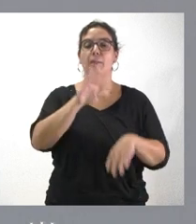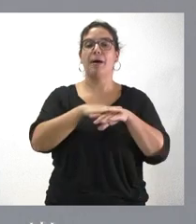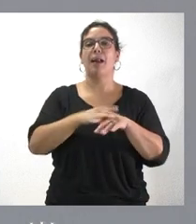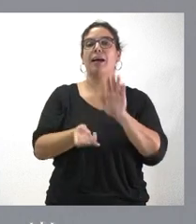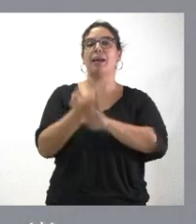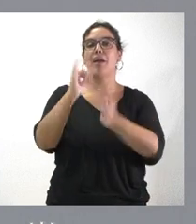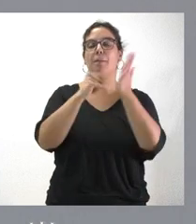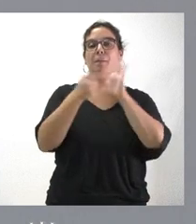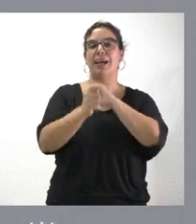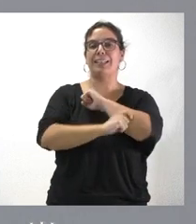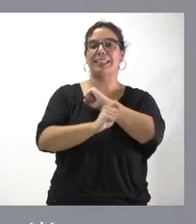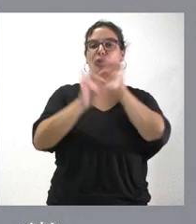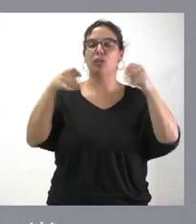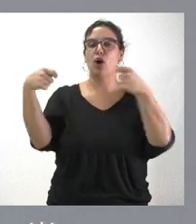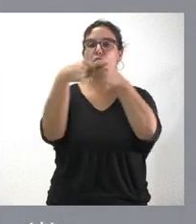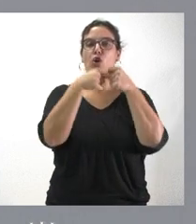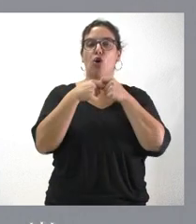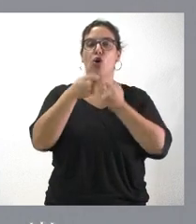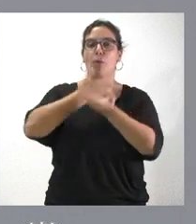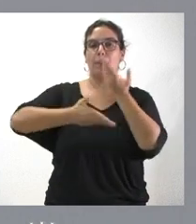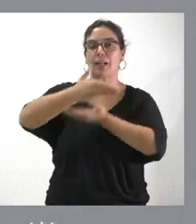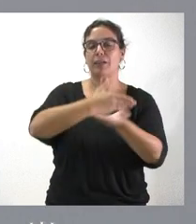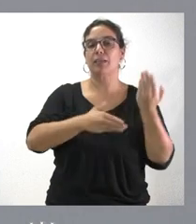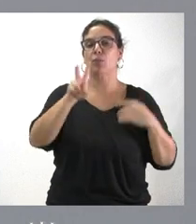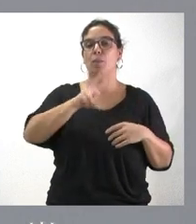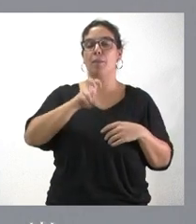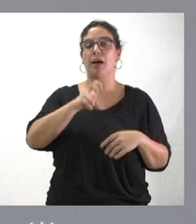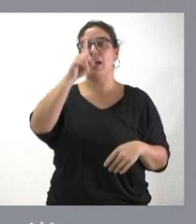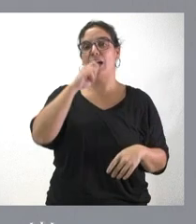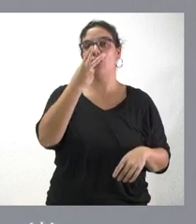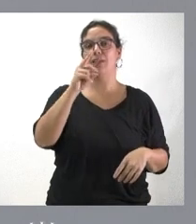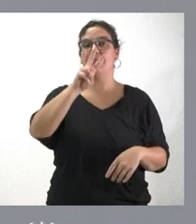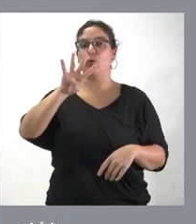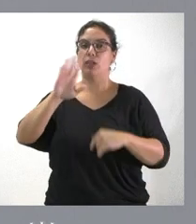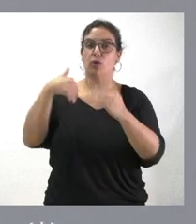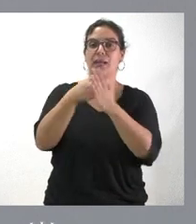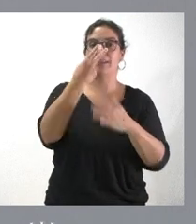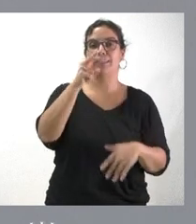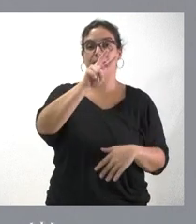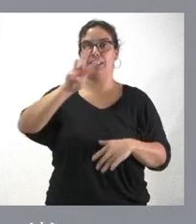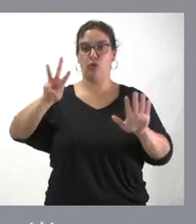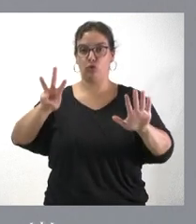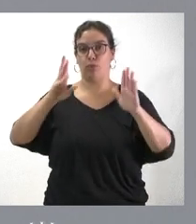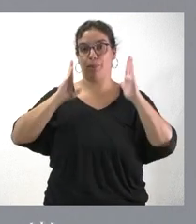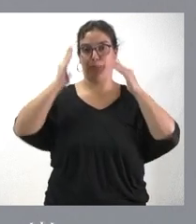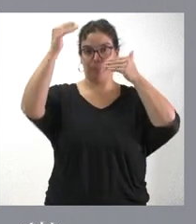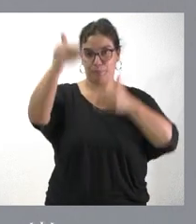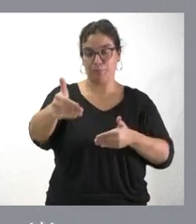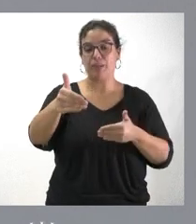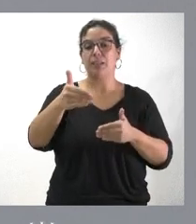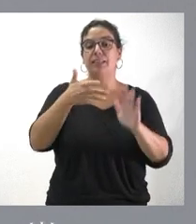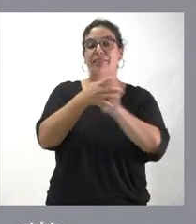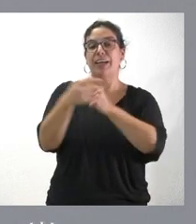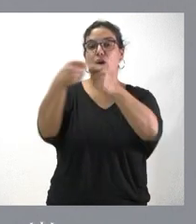estratégico del cooperativismo que tiene vigencia en el año 2024 hasta el año 2028. Se dimensionarán las